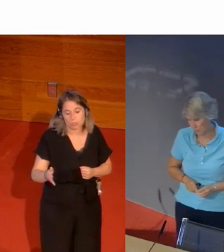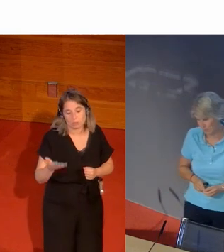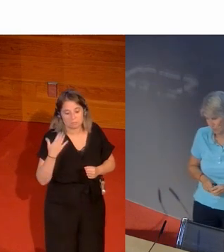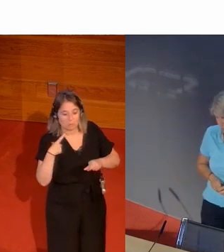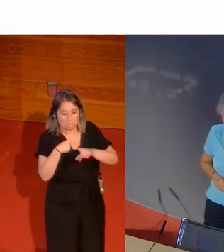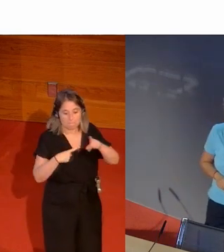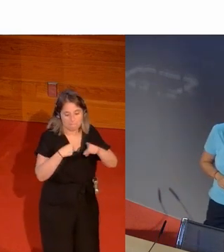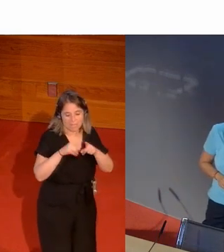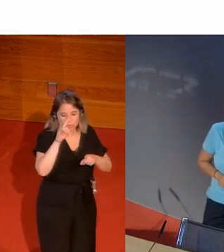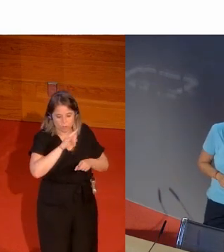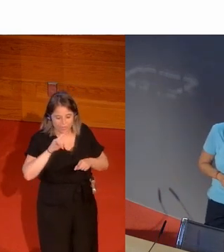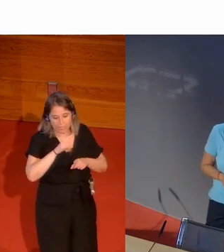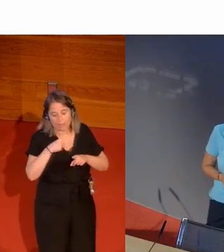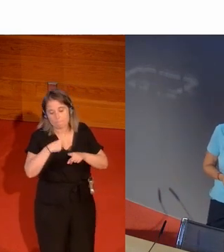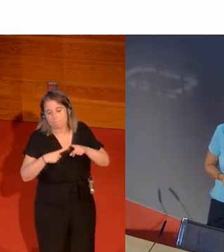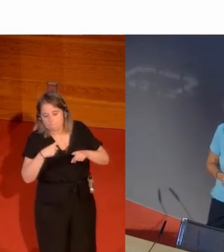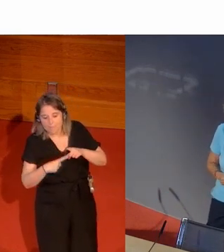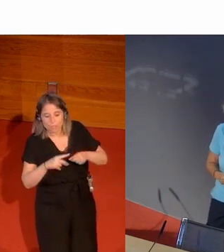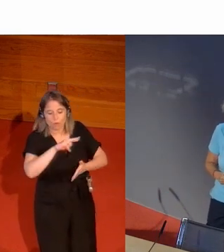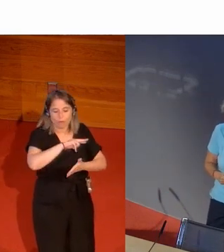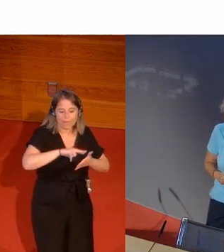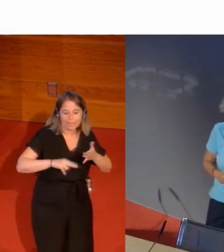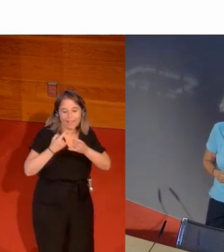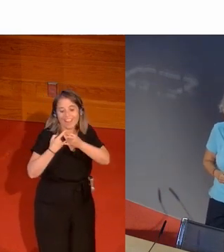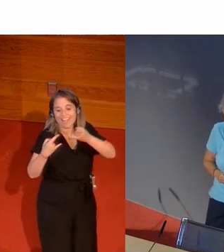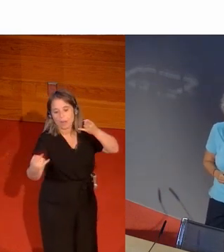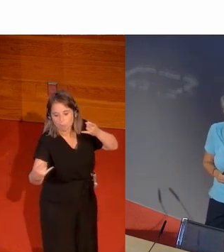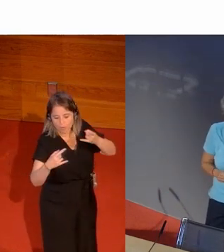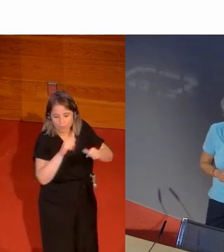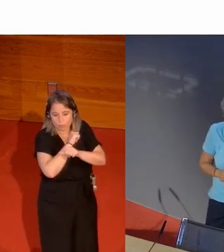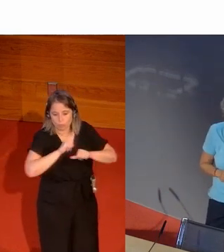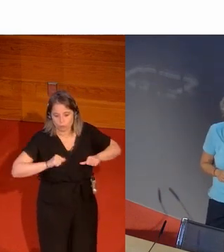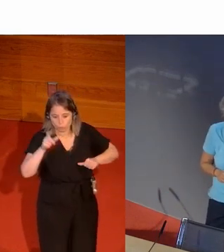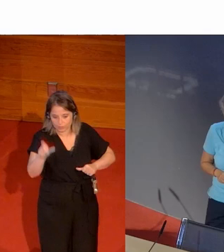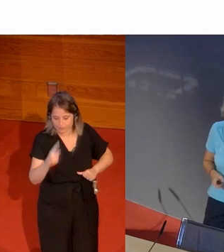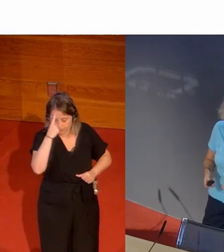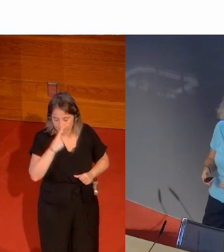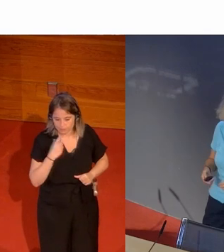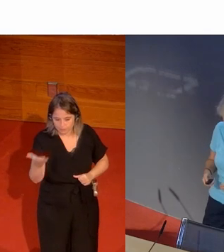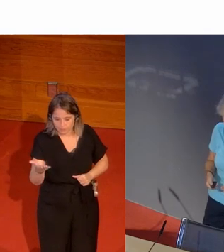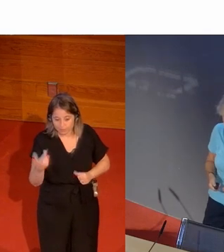negra enamorada de un portugués por la que suspira toda España esto es un periódico gallego